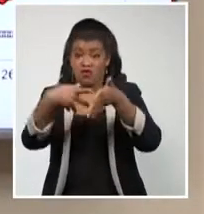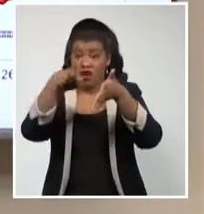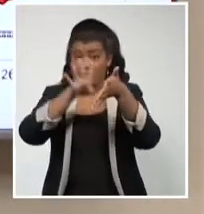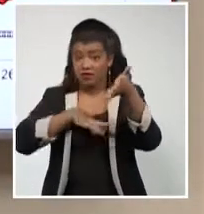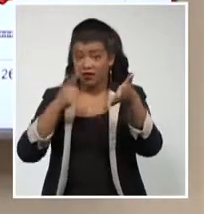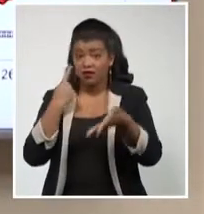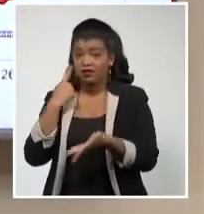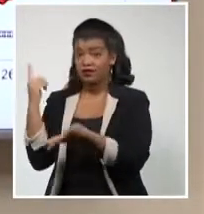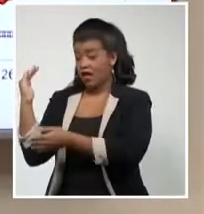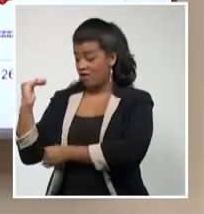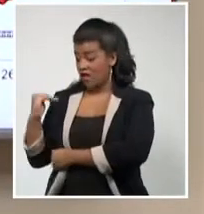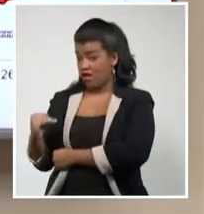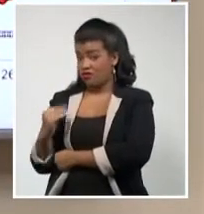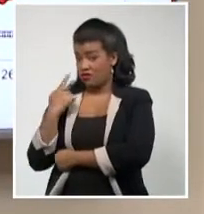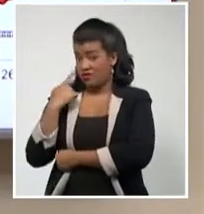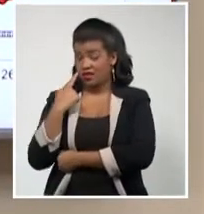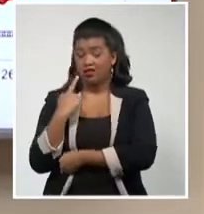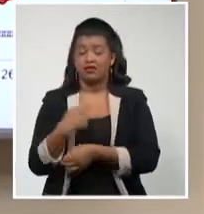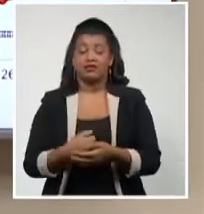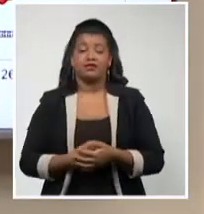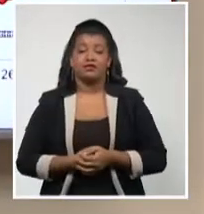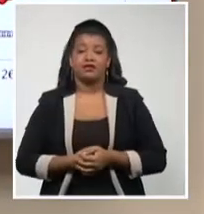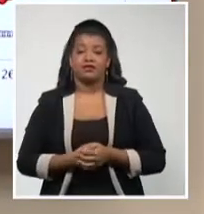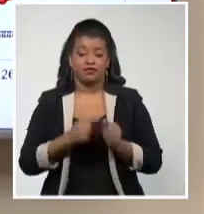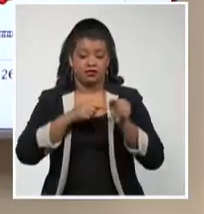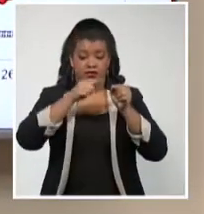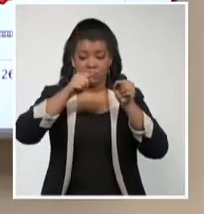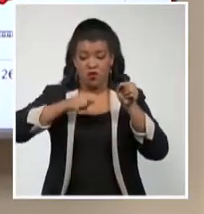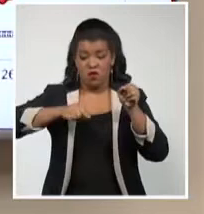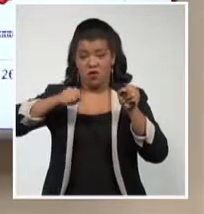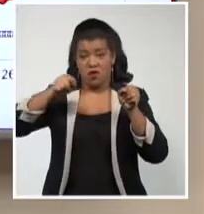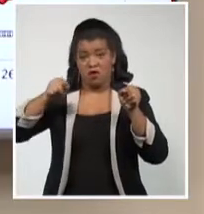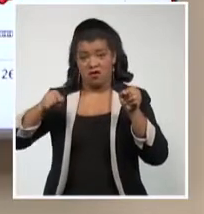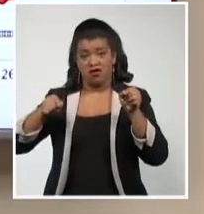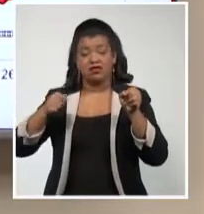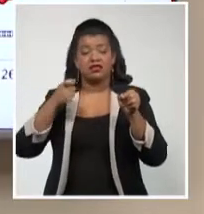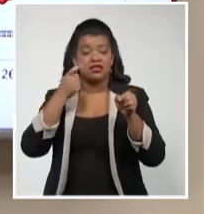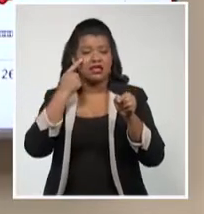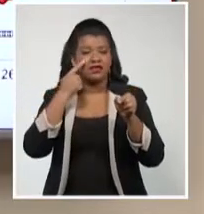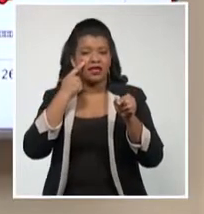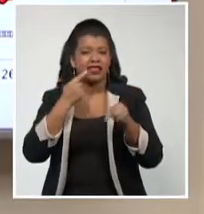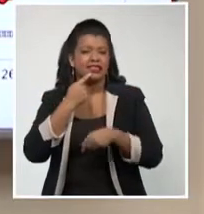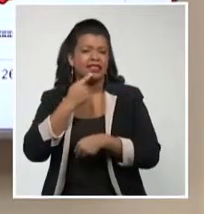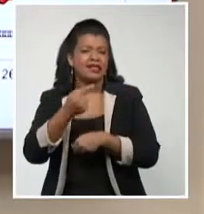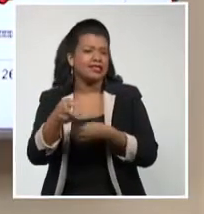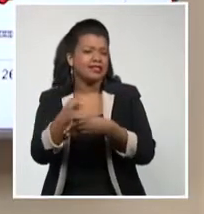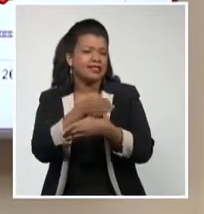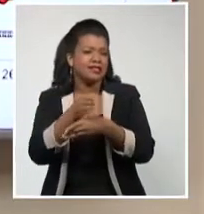curva de casos activos, nos está diciendo que